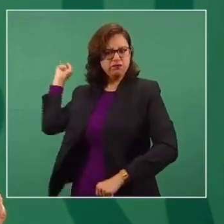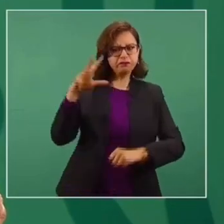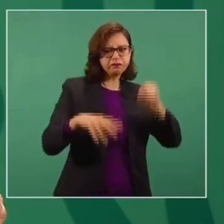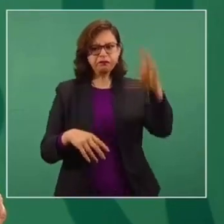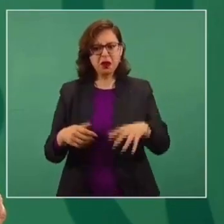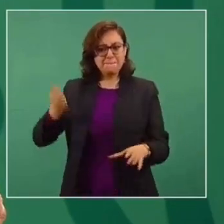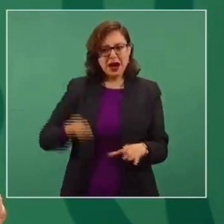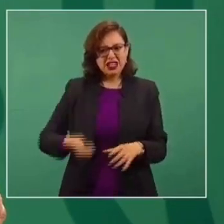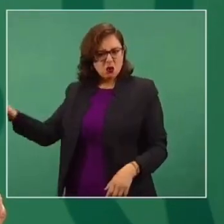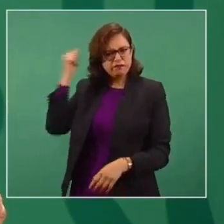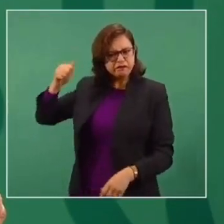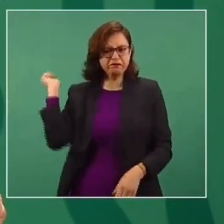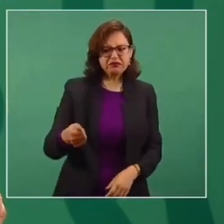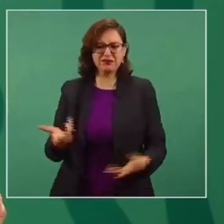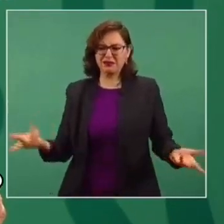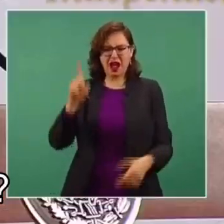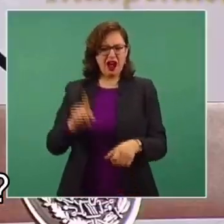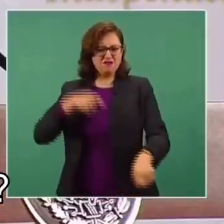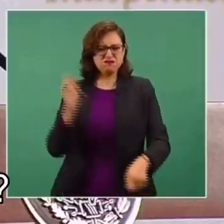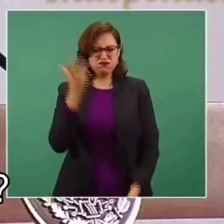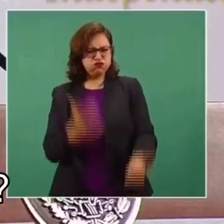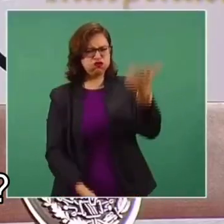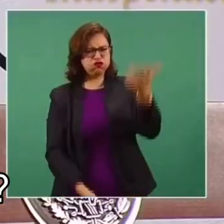no usar martillos, no incendiar.